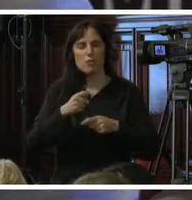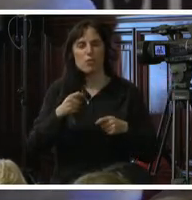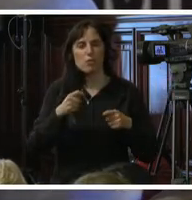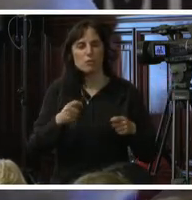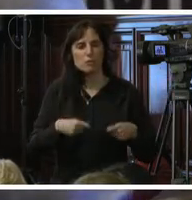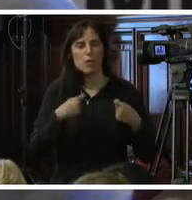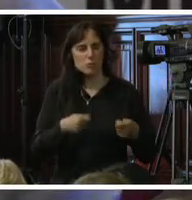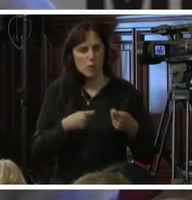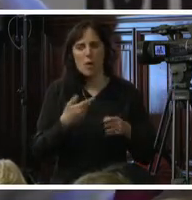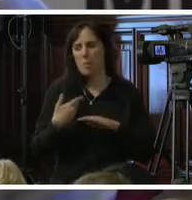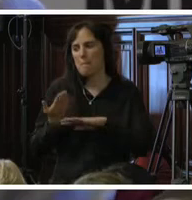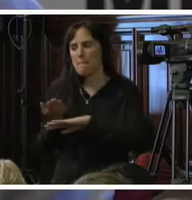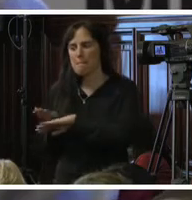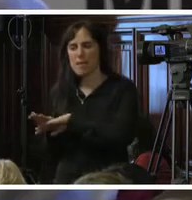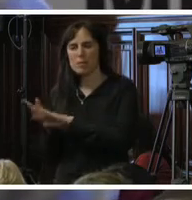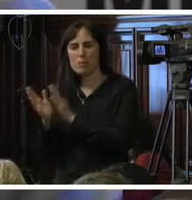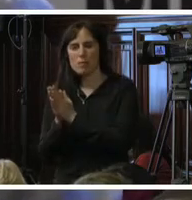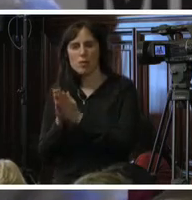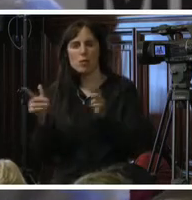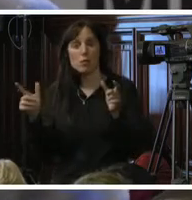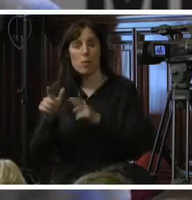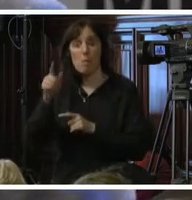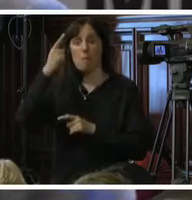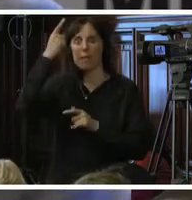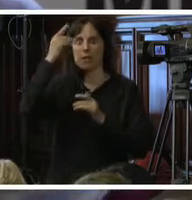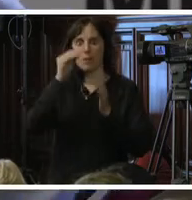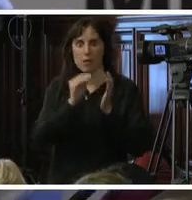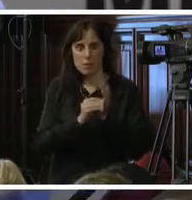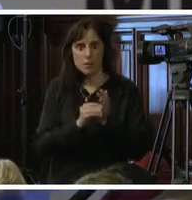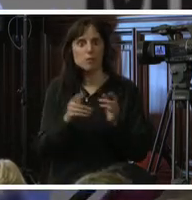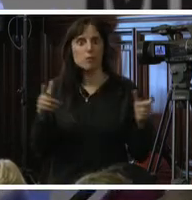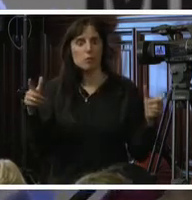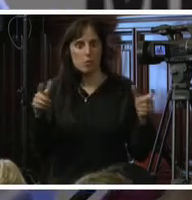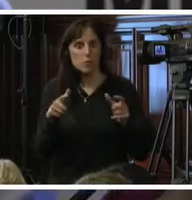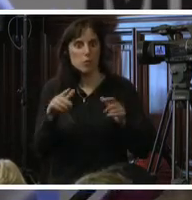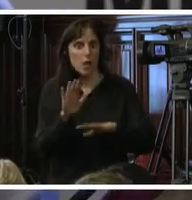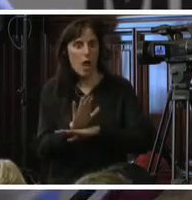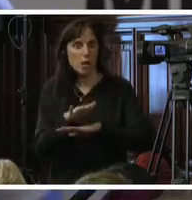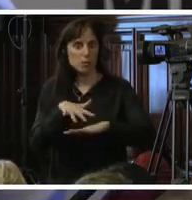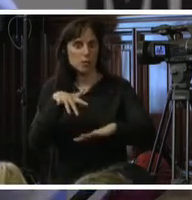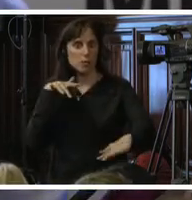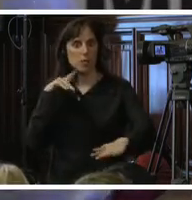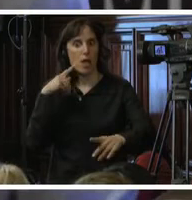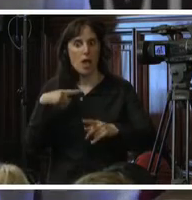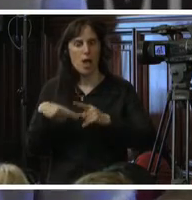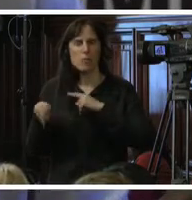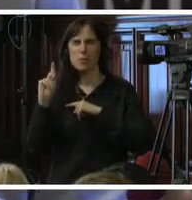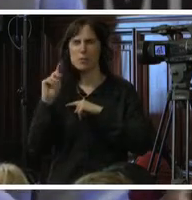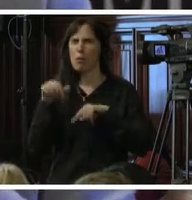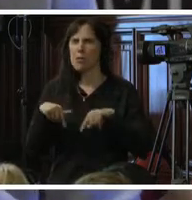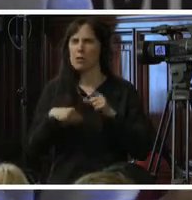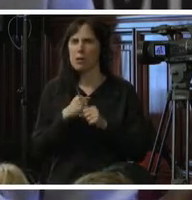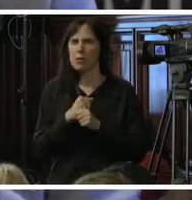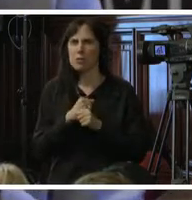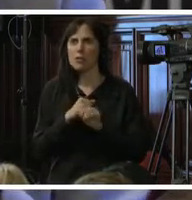solicitaron una audiencia, ellos hablaron y fue la primera vez que la comisión tenía una audiencia así, ¿fue el año pasado o este año?